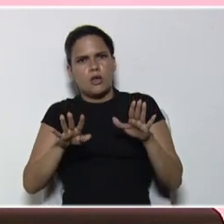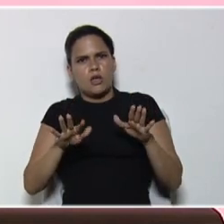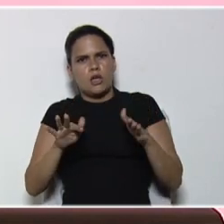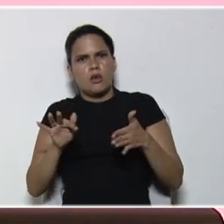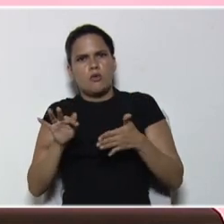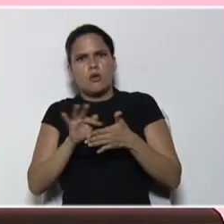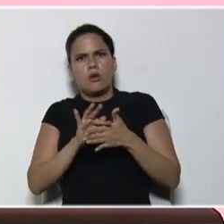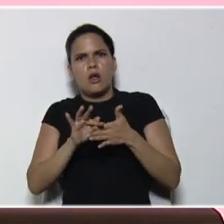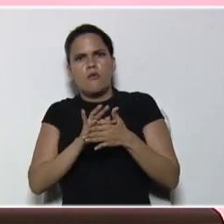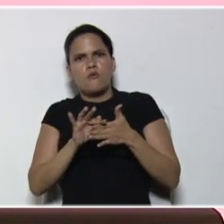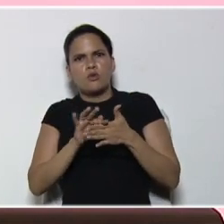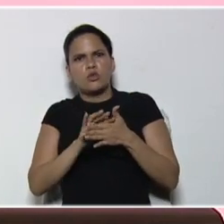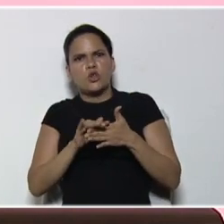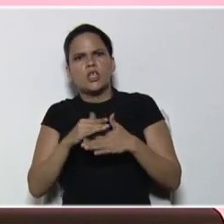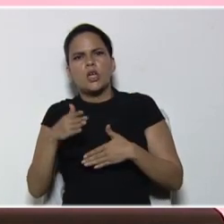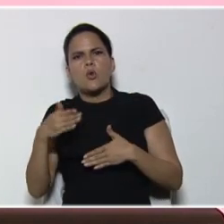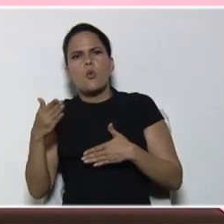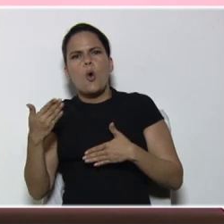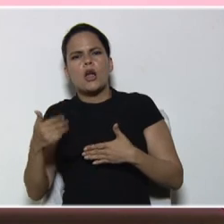exponencial,